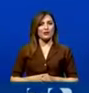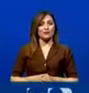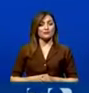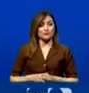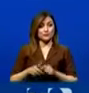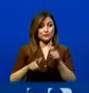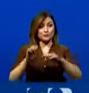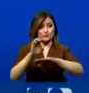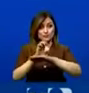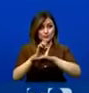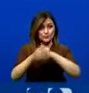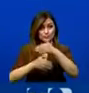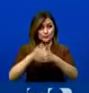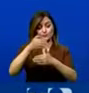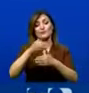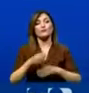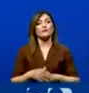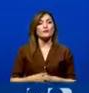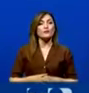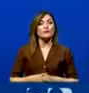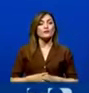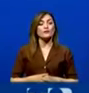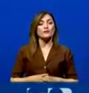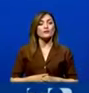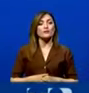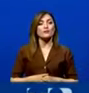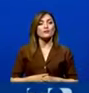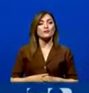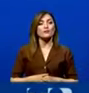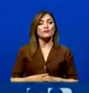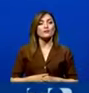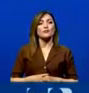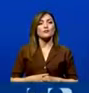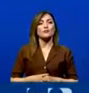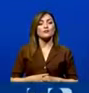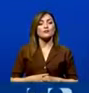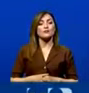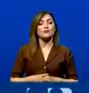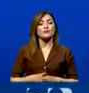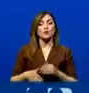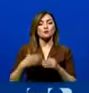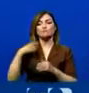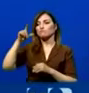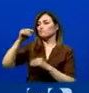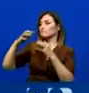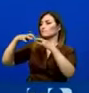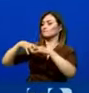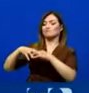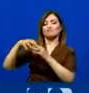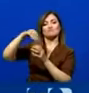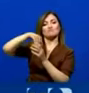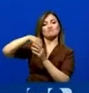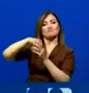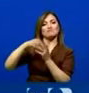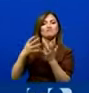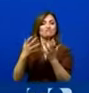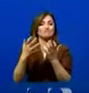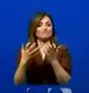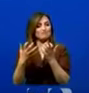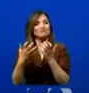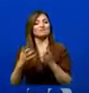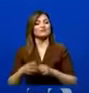visto un proceso que llevó en algún momento a una verdadera desestabilización interna de las condiciones